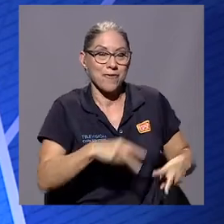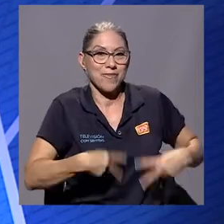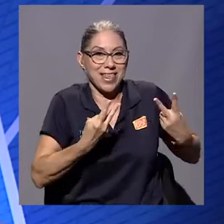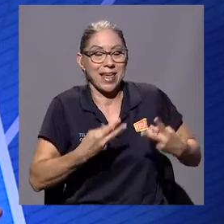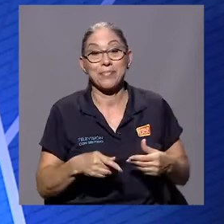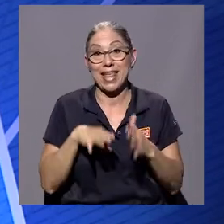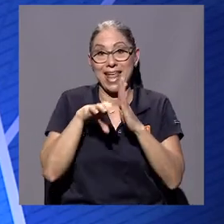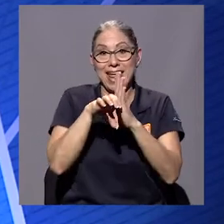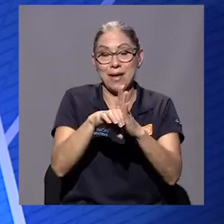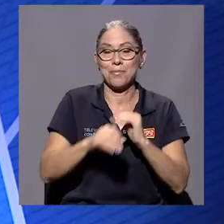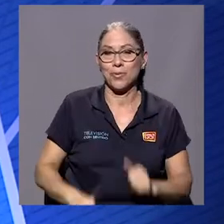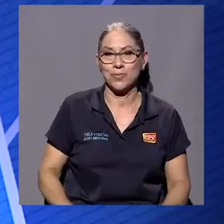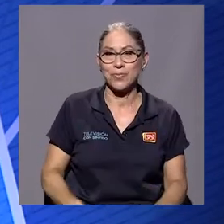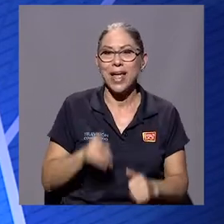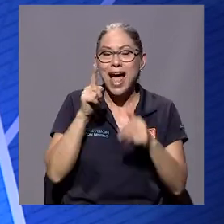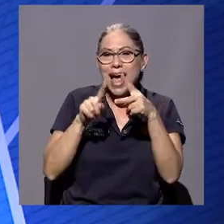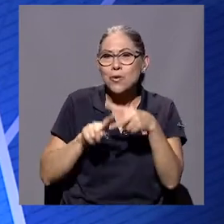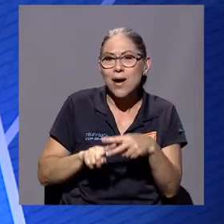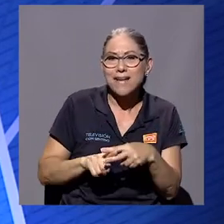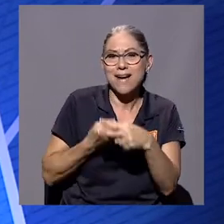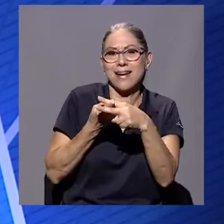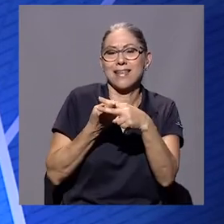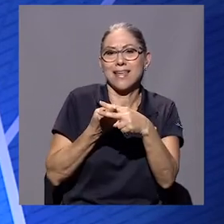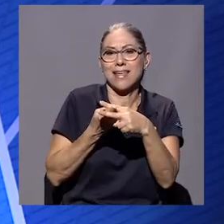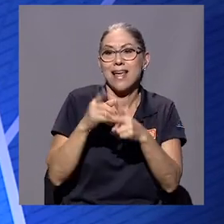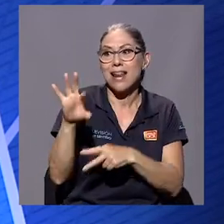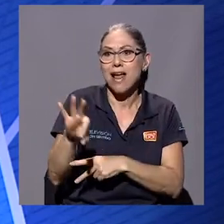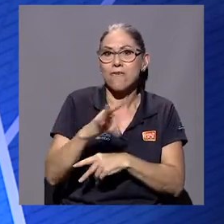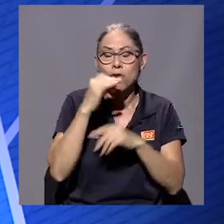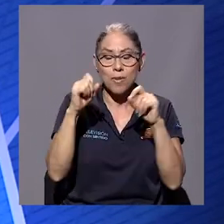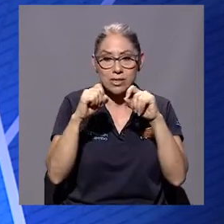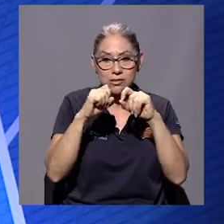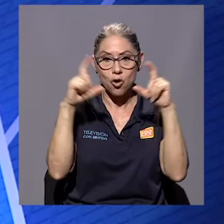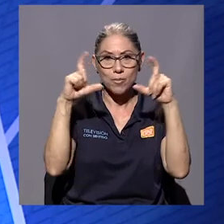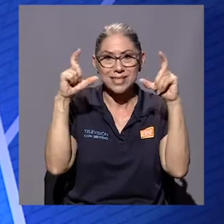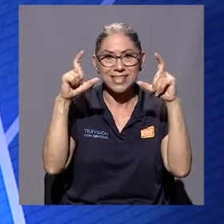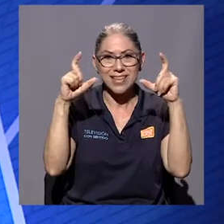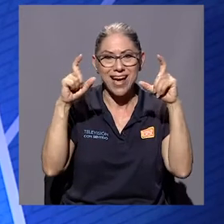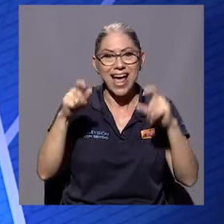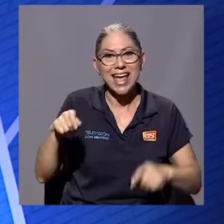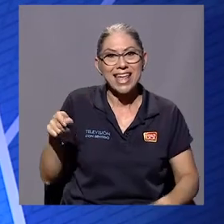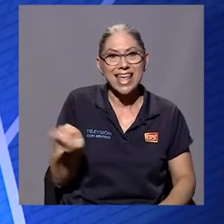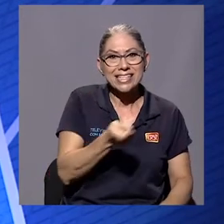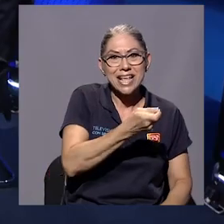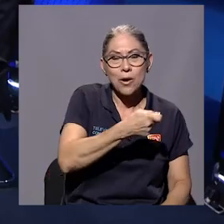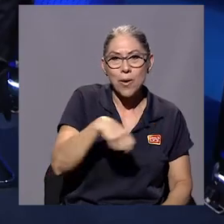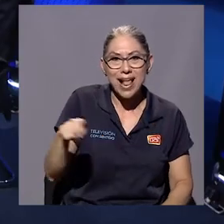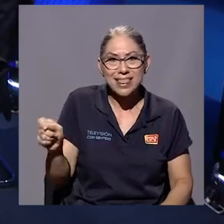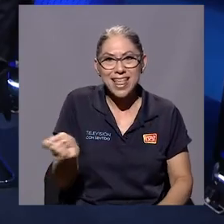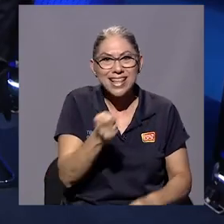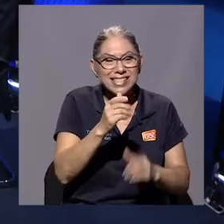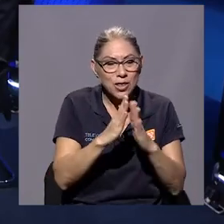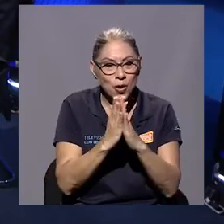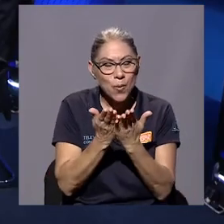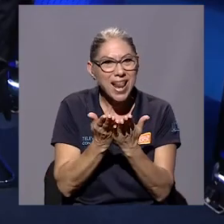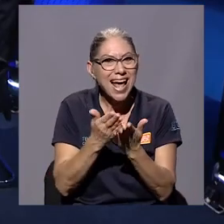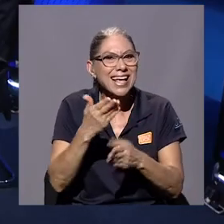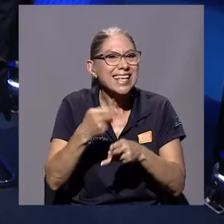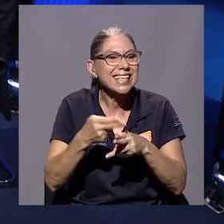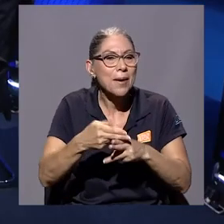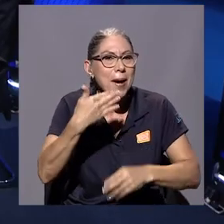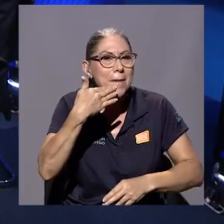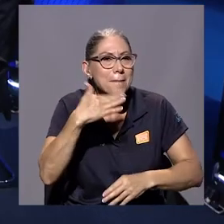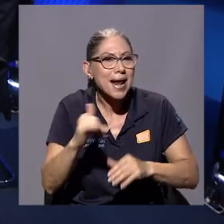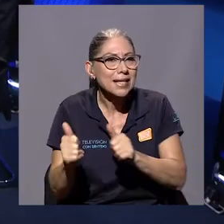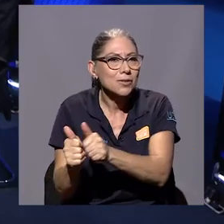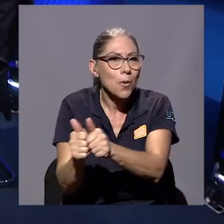un arranque que es una forma sorpresiva en la que se juega el tenis. En la novela Malas Compañías. Y vamos a empezar a